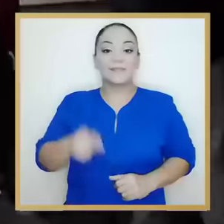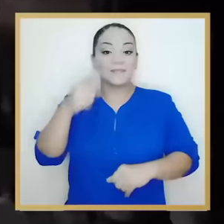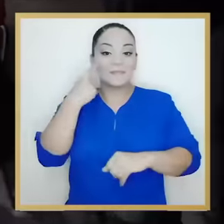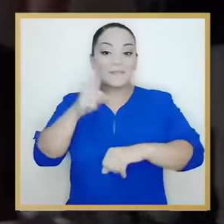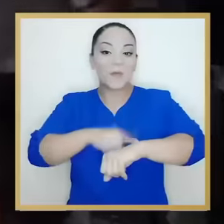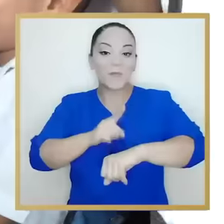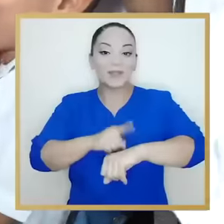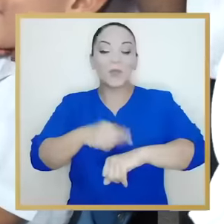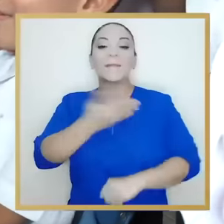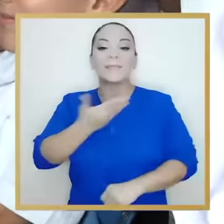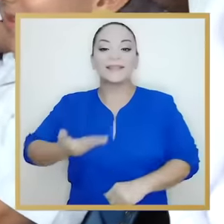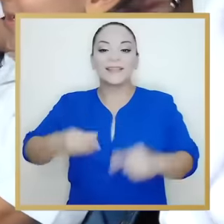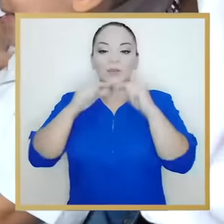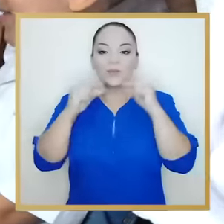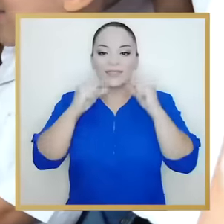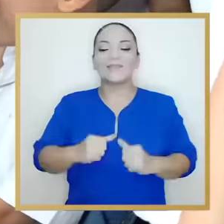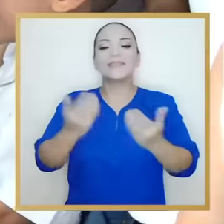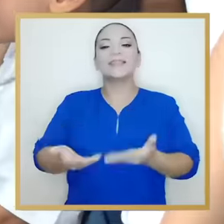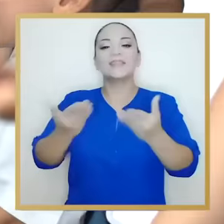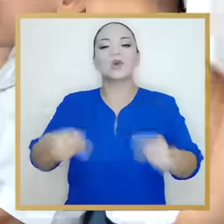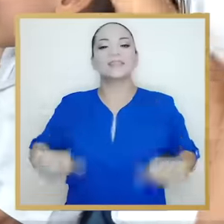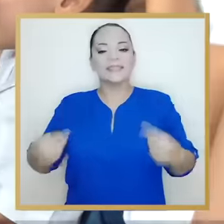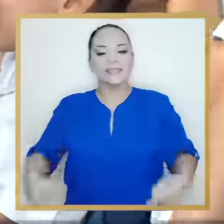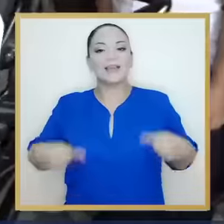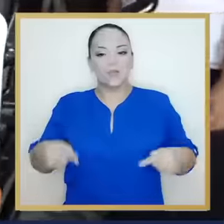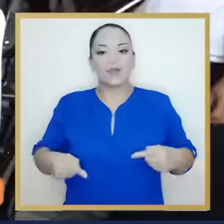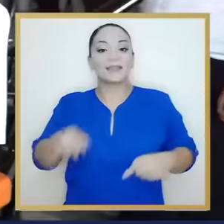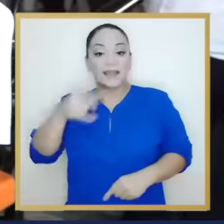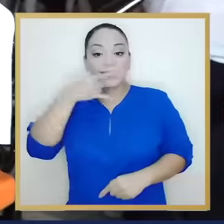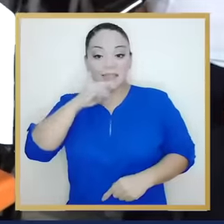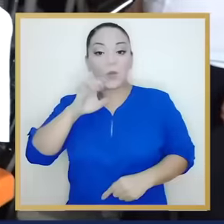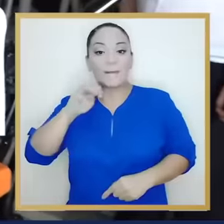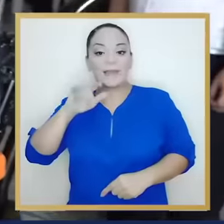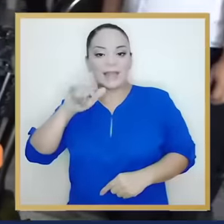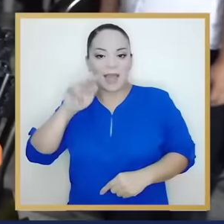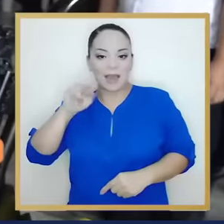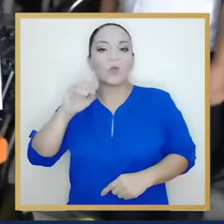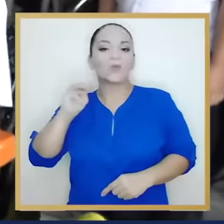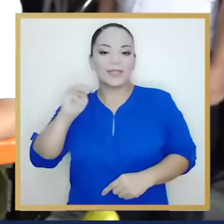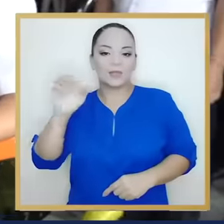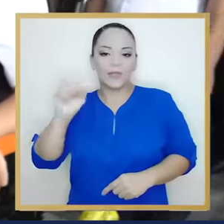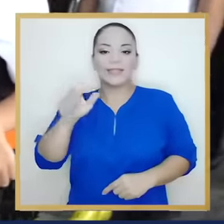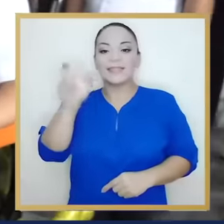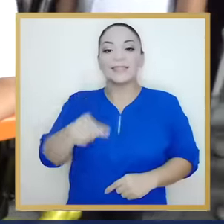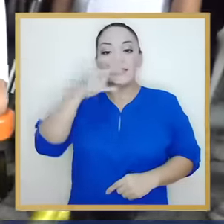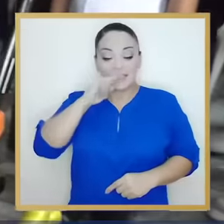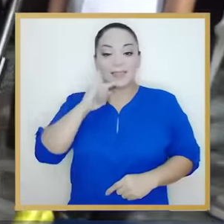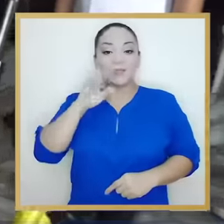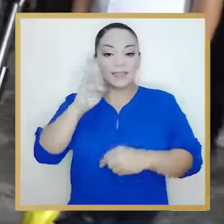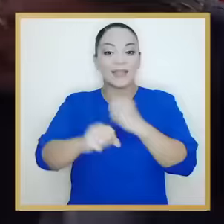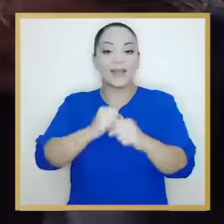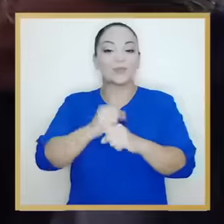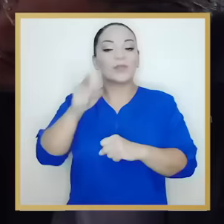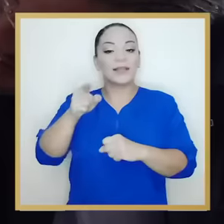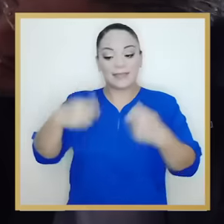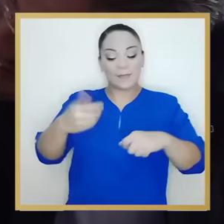Este es el momento en el que el presidente de la República, Rodrigo Chávez Robles, entregó la silla de ruedas que le había prometido a Emiliano Montenegro Sánchez, un